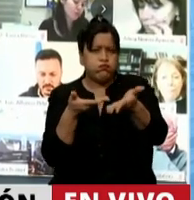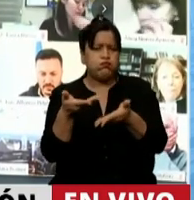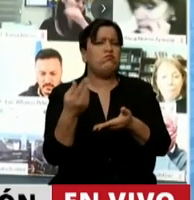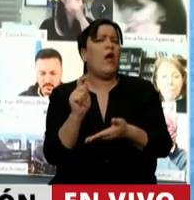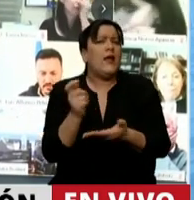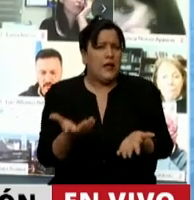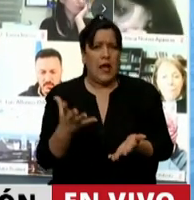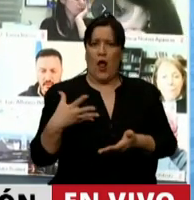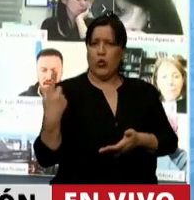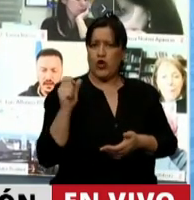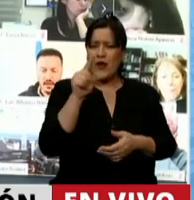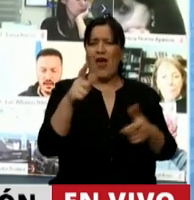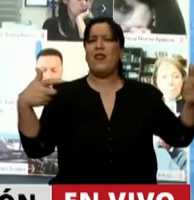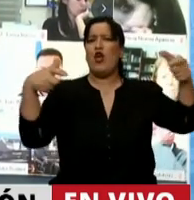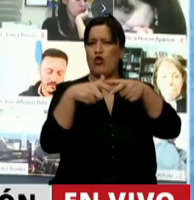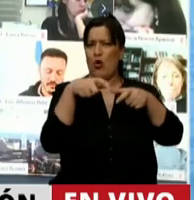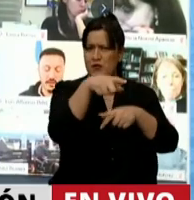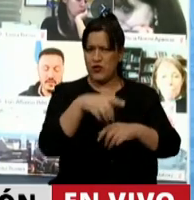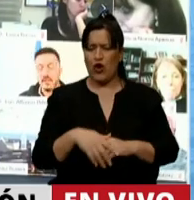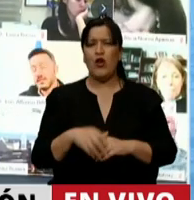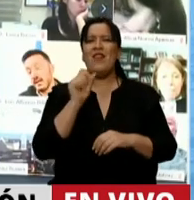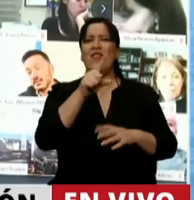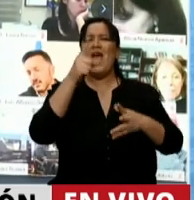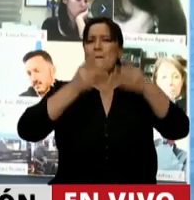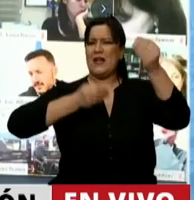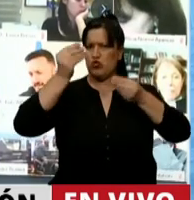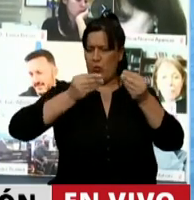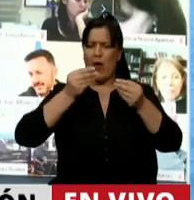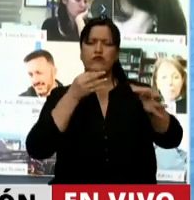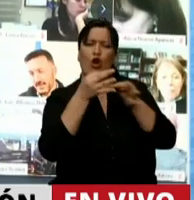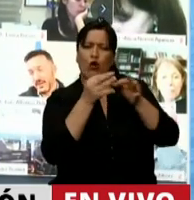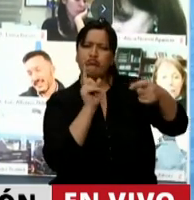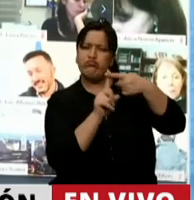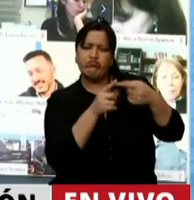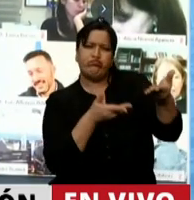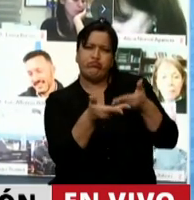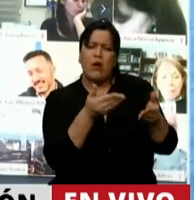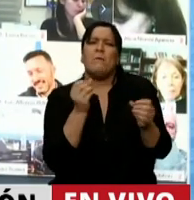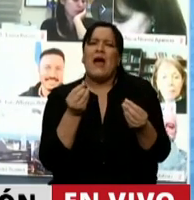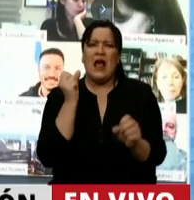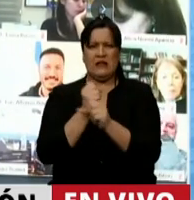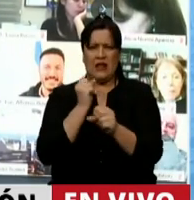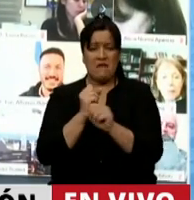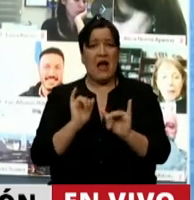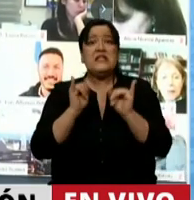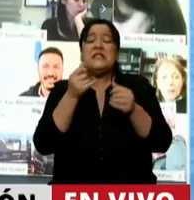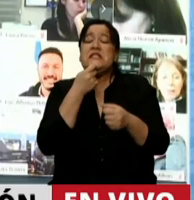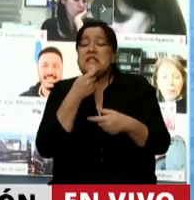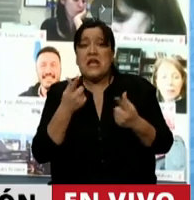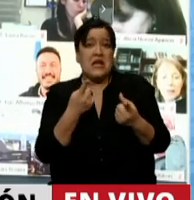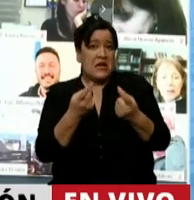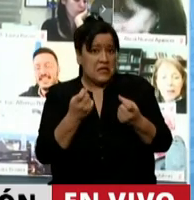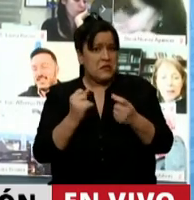las autoridades de la Comisión de Presupuestos para trabajar, si así fuera necesario,